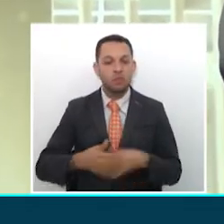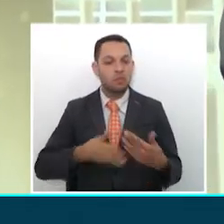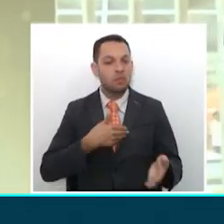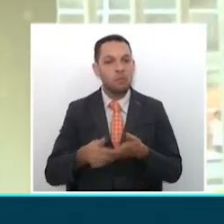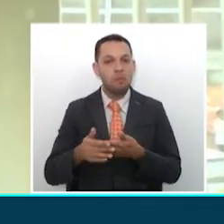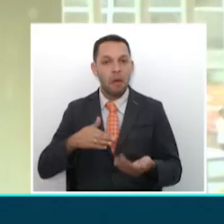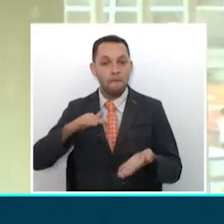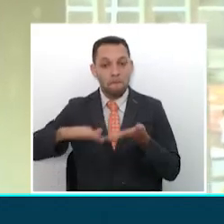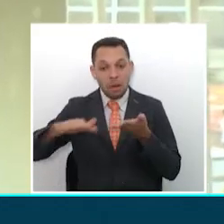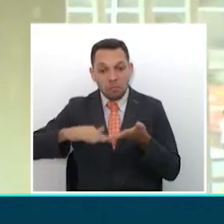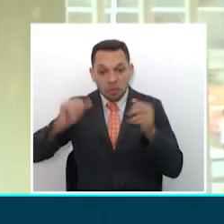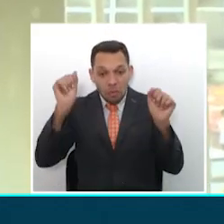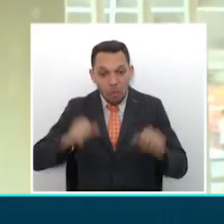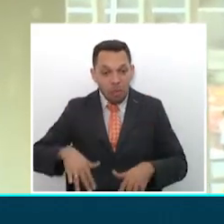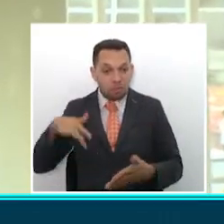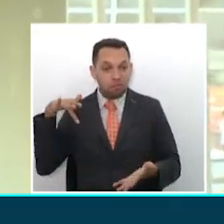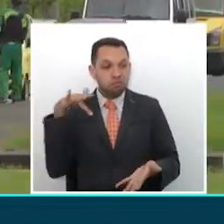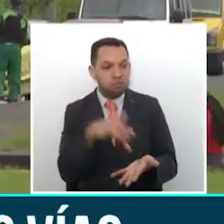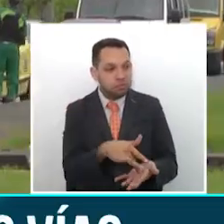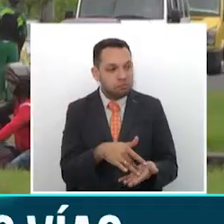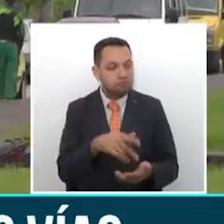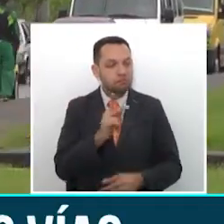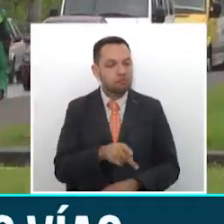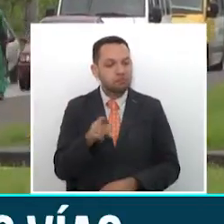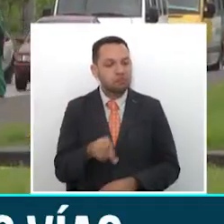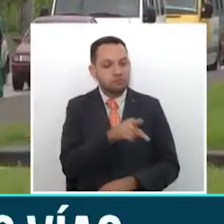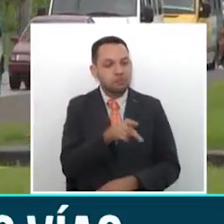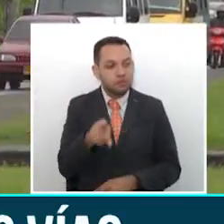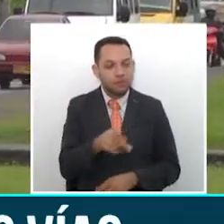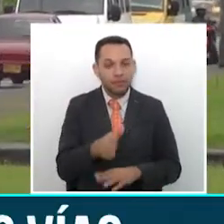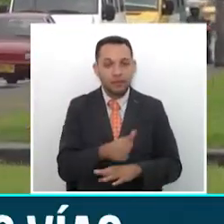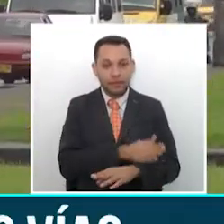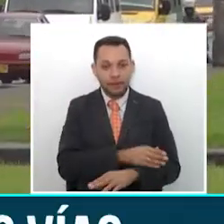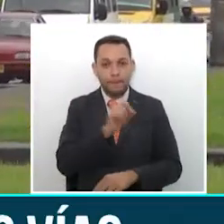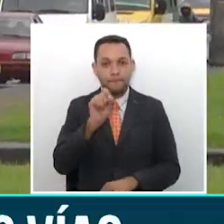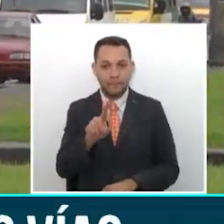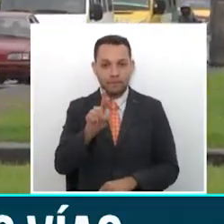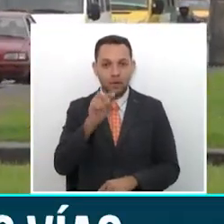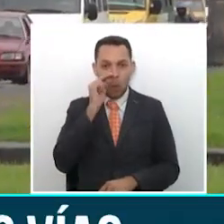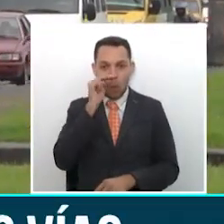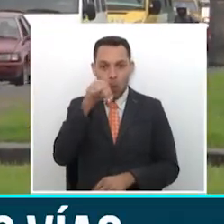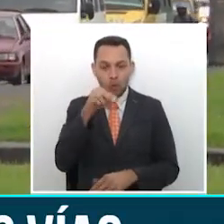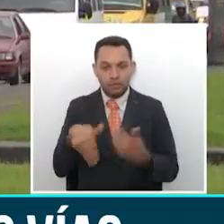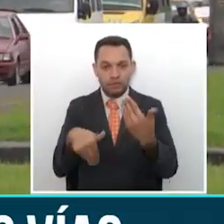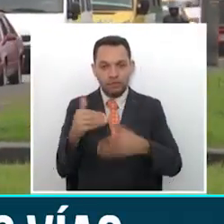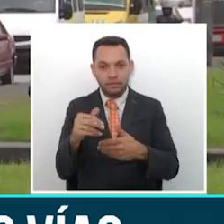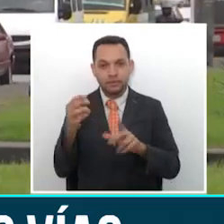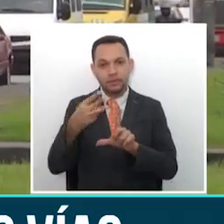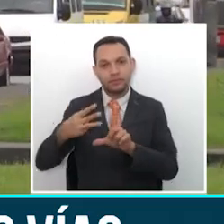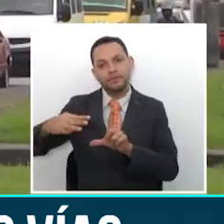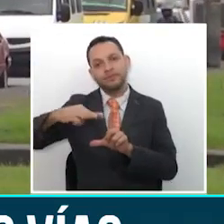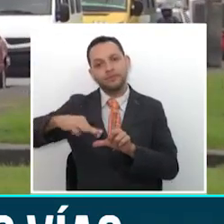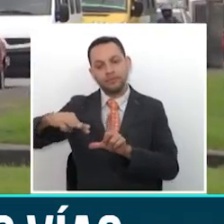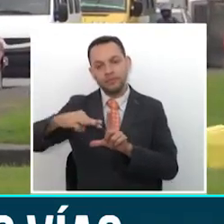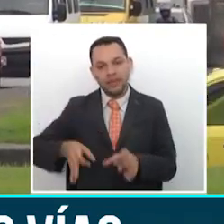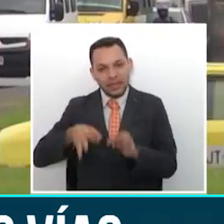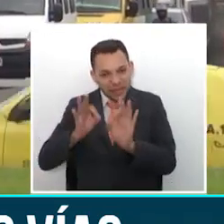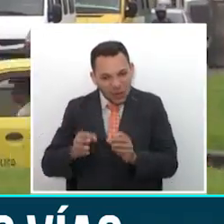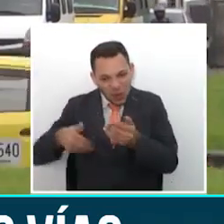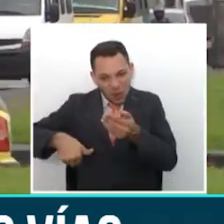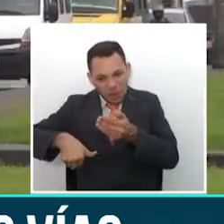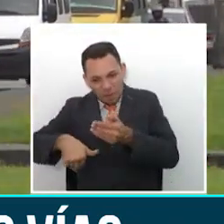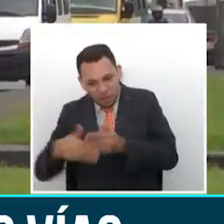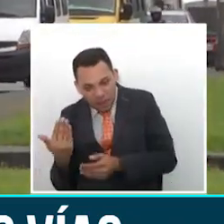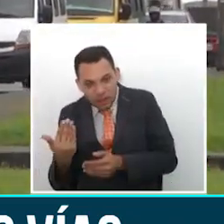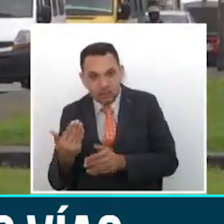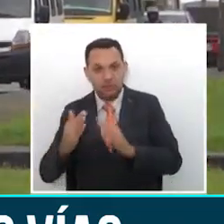permiso reglamentario, sin implementar el pico y cédula. Desde el pasado primero de junio, el gobierno de Dos Quebradas implementó por segunda ocasión el toque de